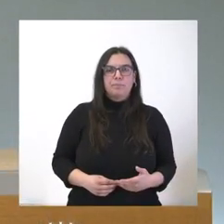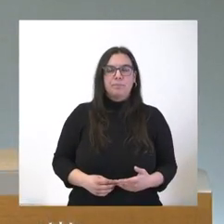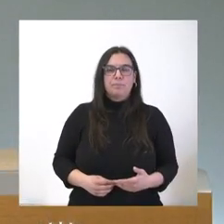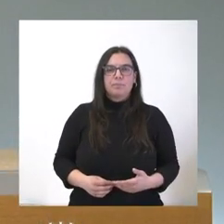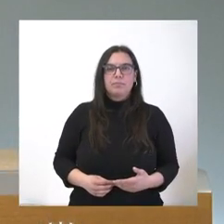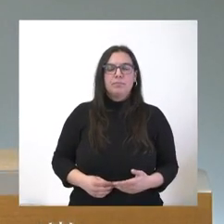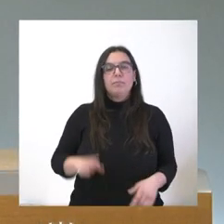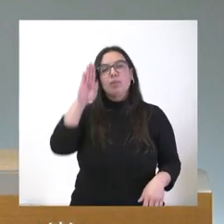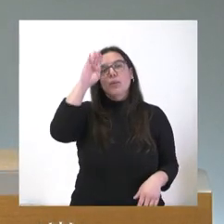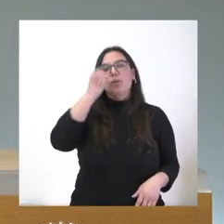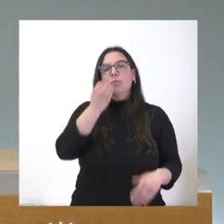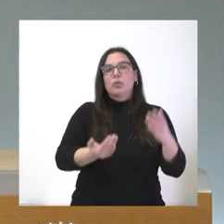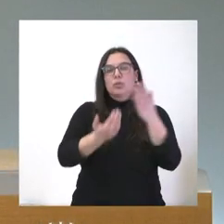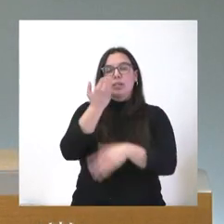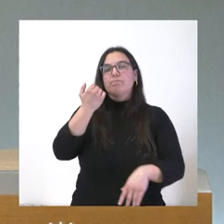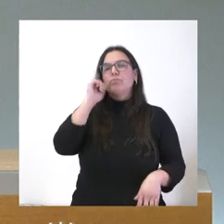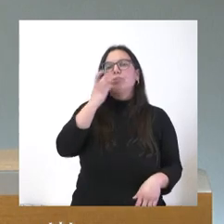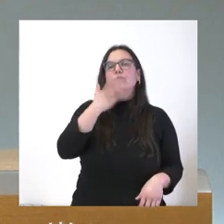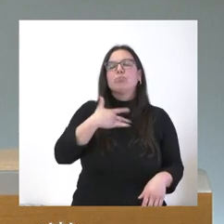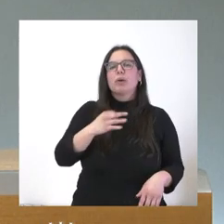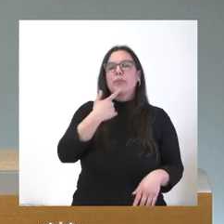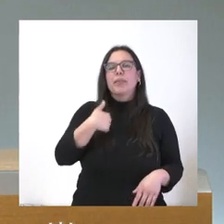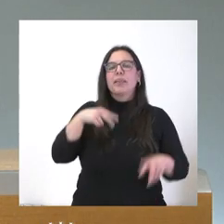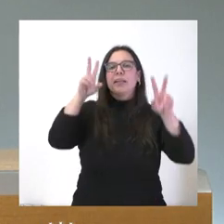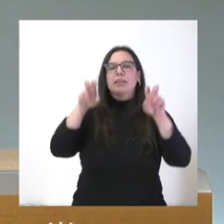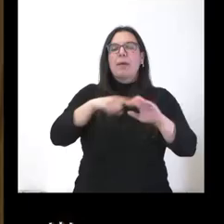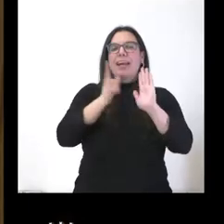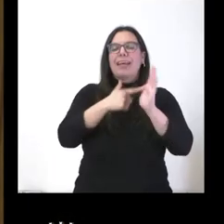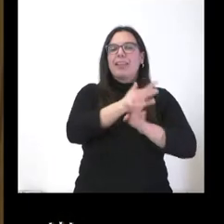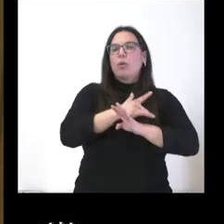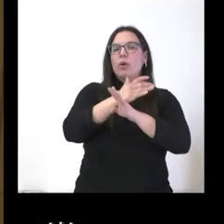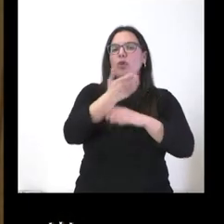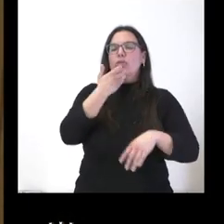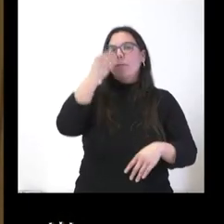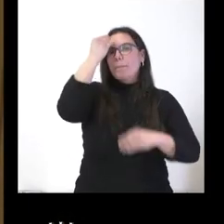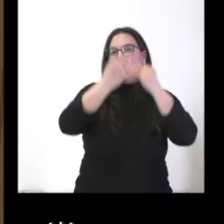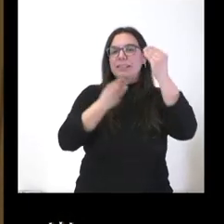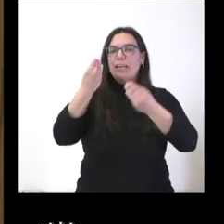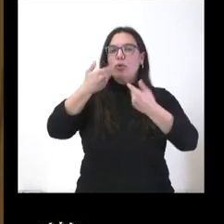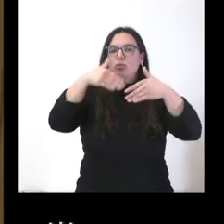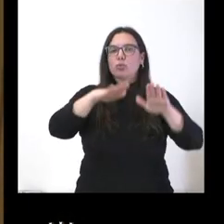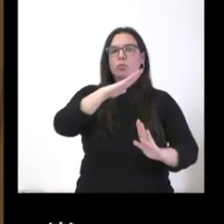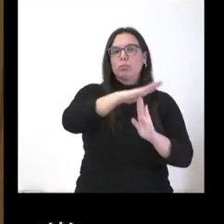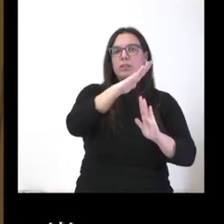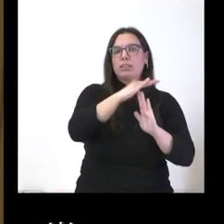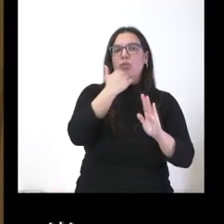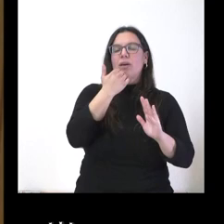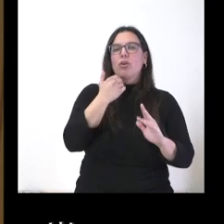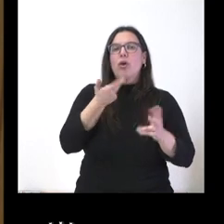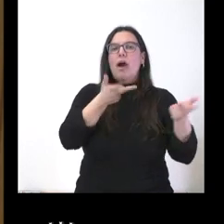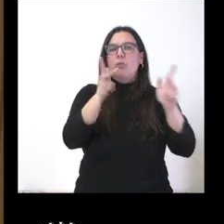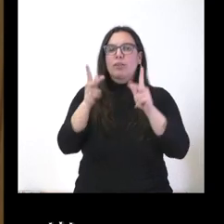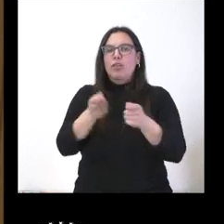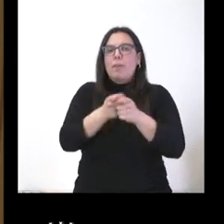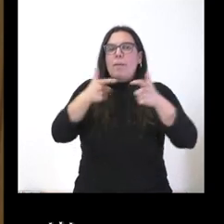Hola, sí, buenos días. No sé si nos podría decir respecto a la ley del juego si se ha planteado la suspensión durante un tiempo determinado de nuevas autorizaciones